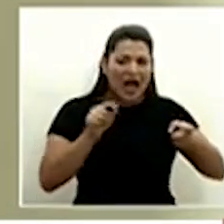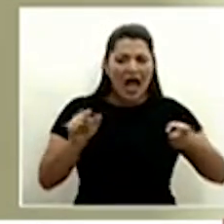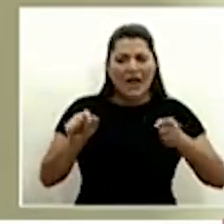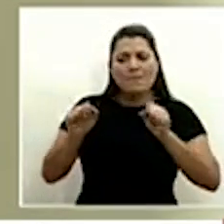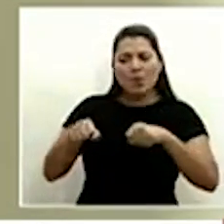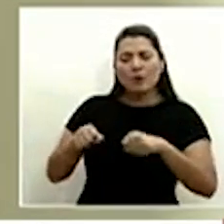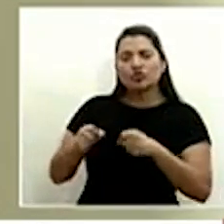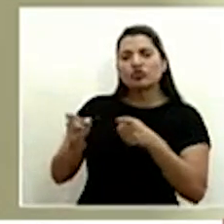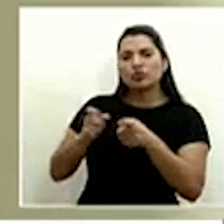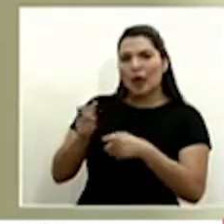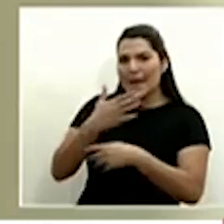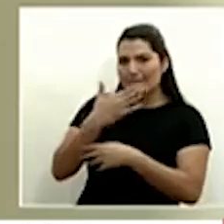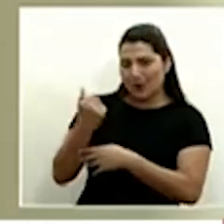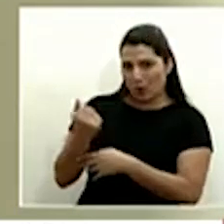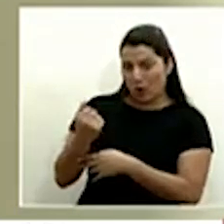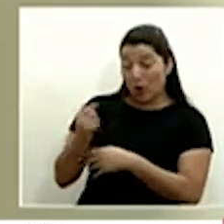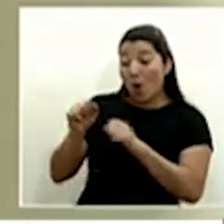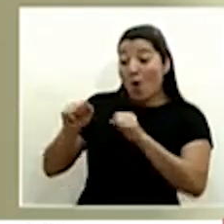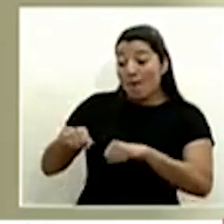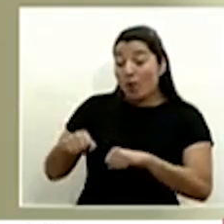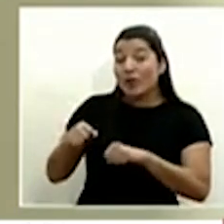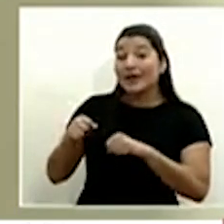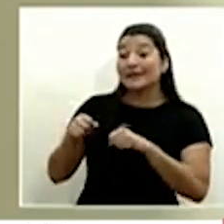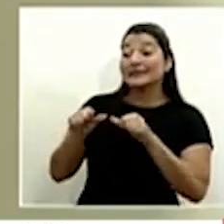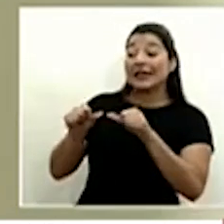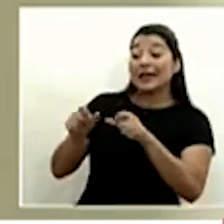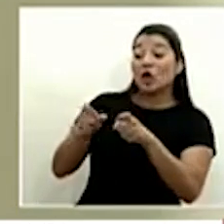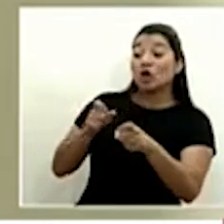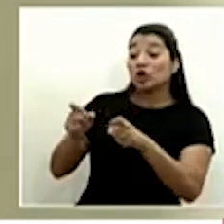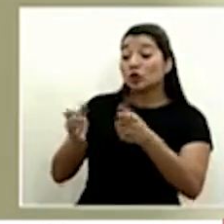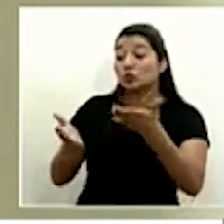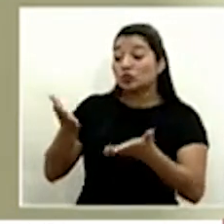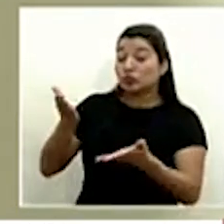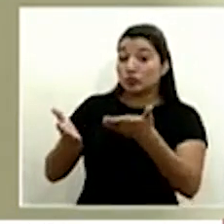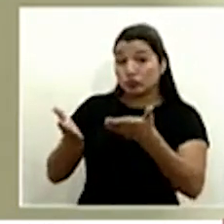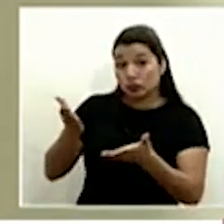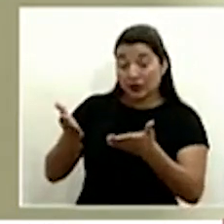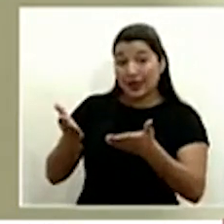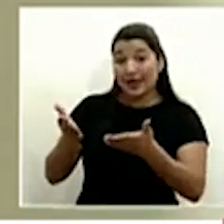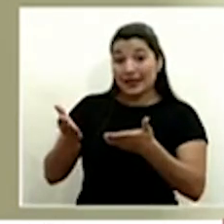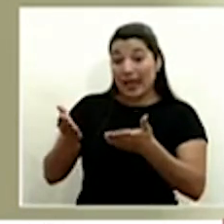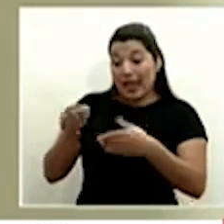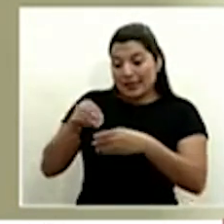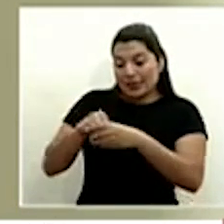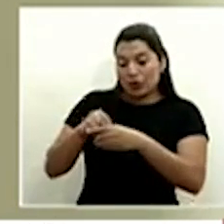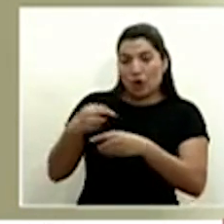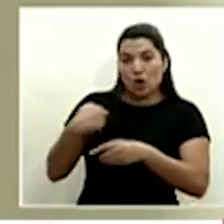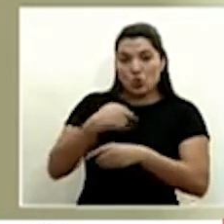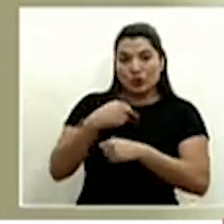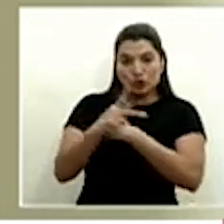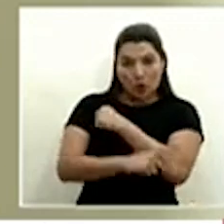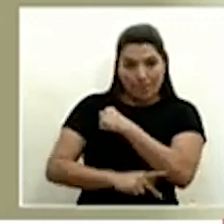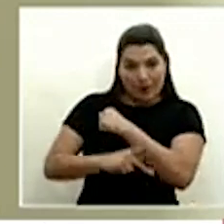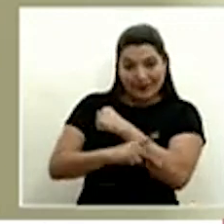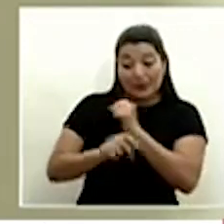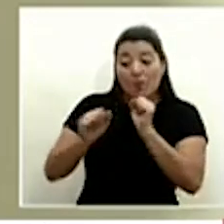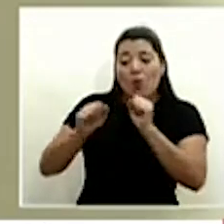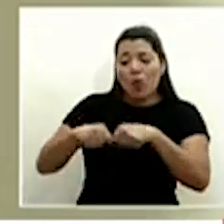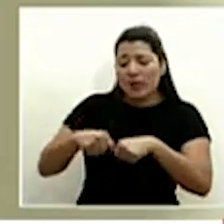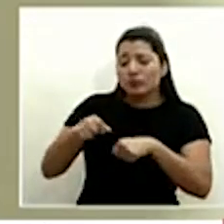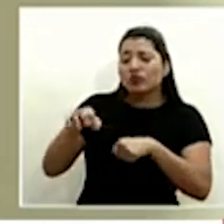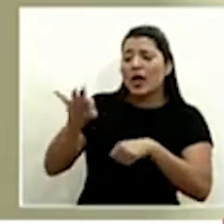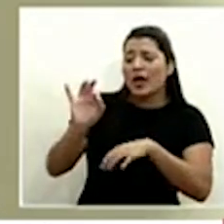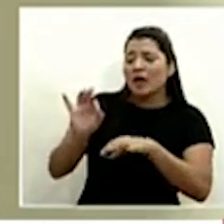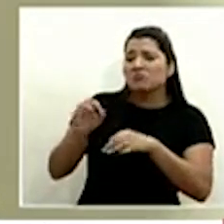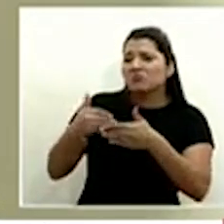donde yo creo que entre los sectores privados de nuestro país y nuestros propios ciudadanos vamos a ir encontrando nuevas soluciones?